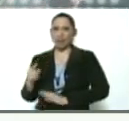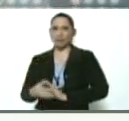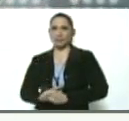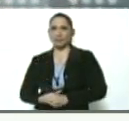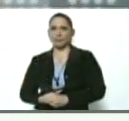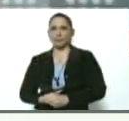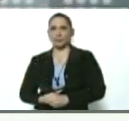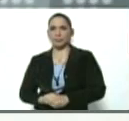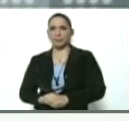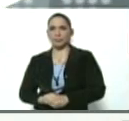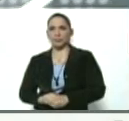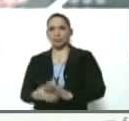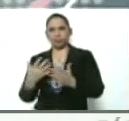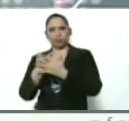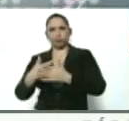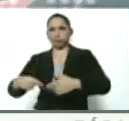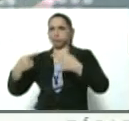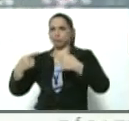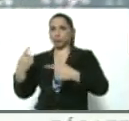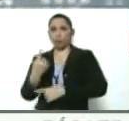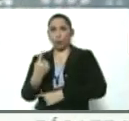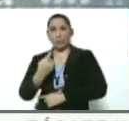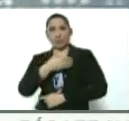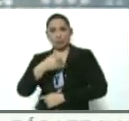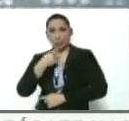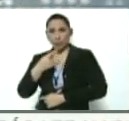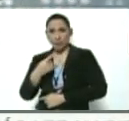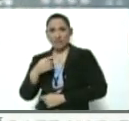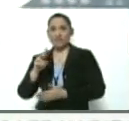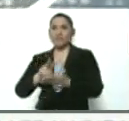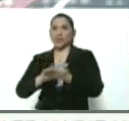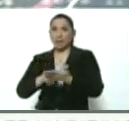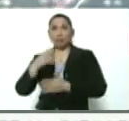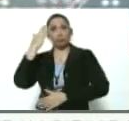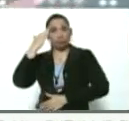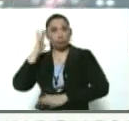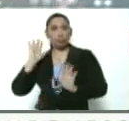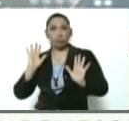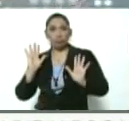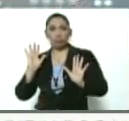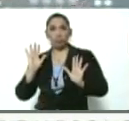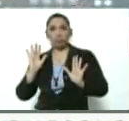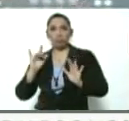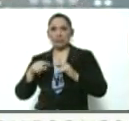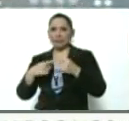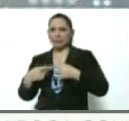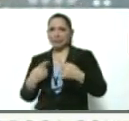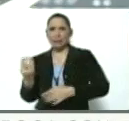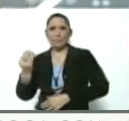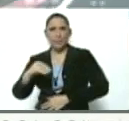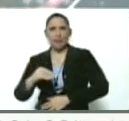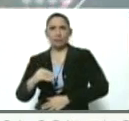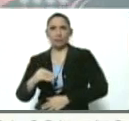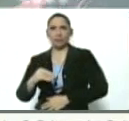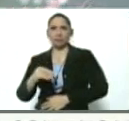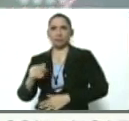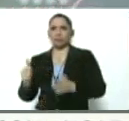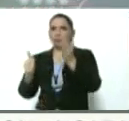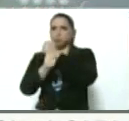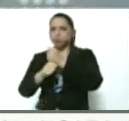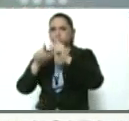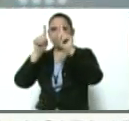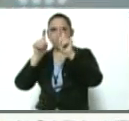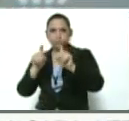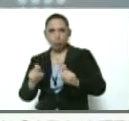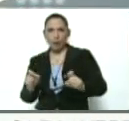con ustedes las opiniones yo solamente te quiero decir que la verdad se va a saber cada vez aparecen más evidencias acerca